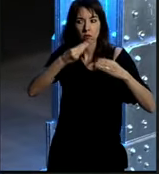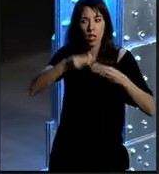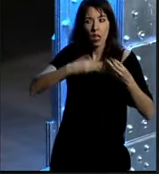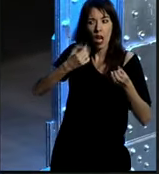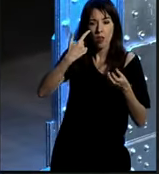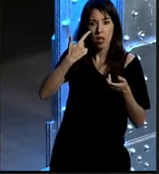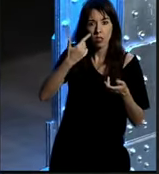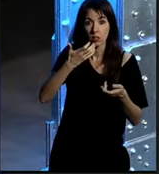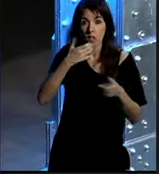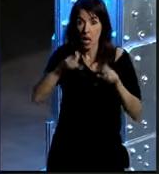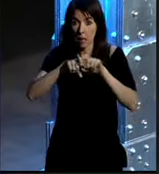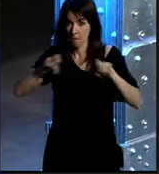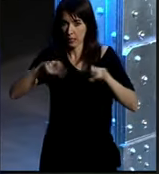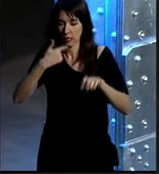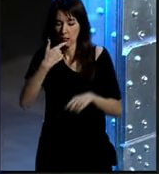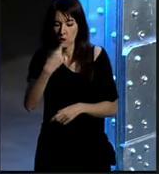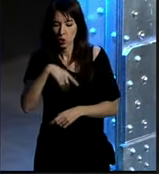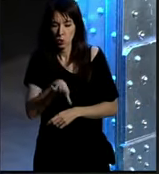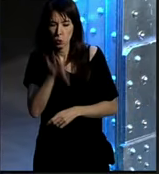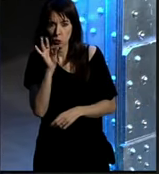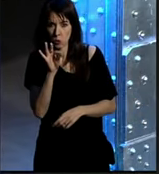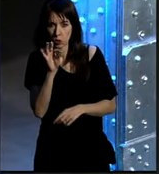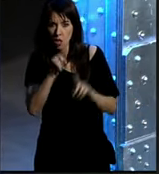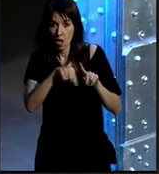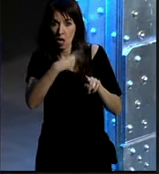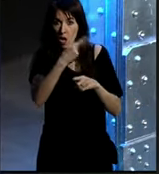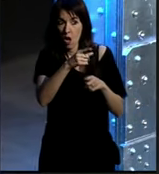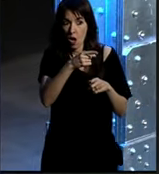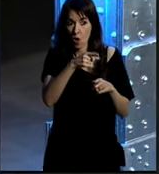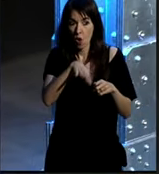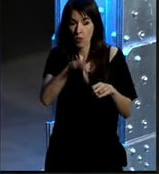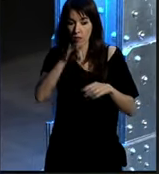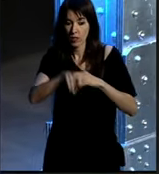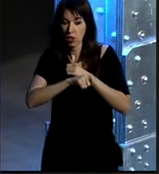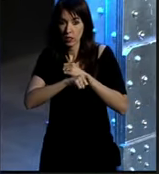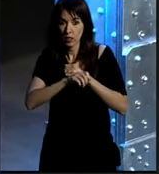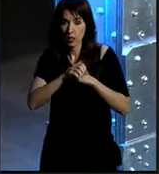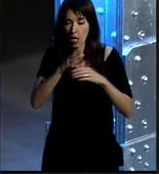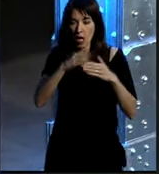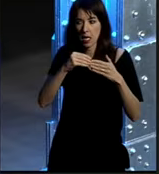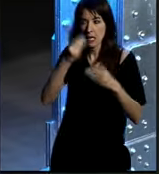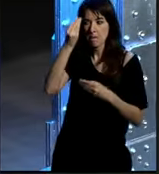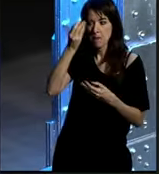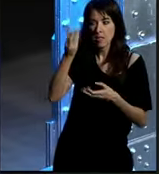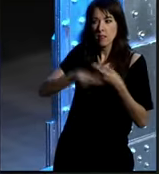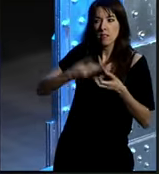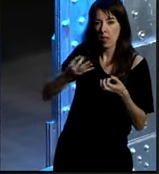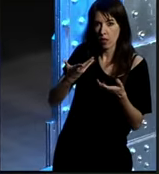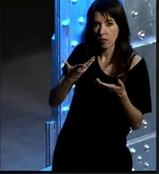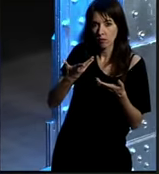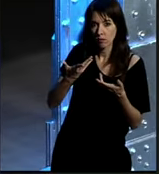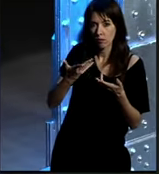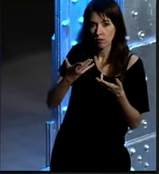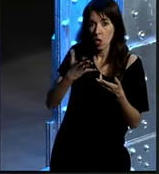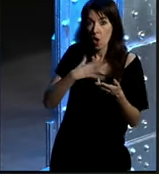si nosotros decidimos esto ¿qué repercusión va a tener nuestra decisión estratégica en el cliente potencial? pues puede